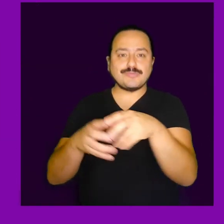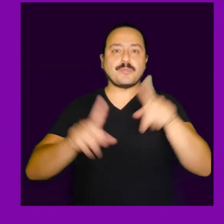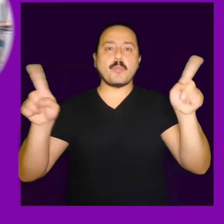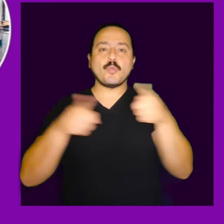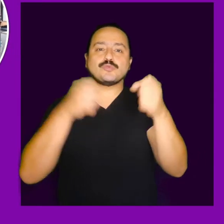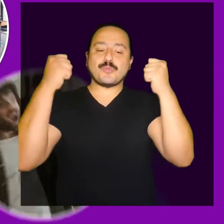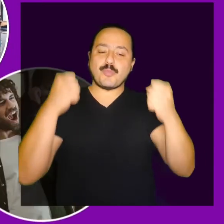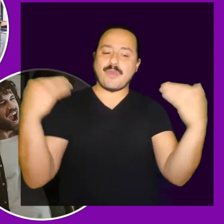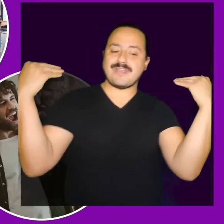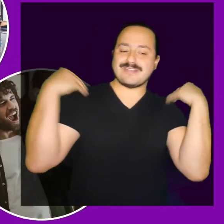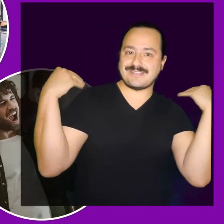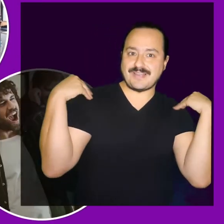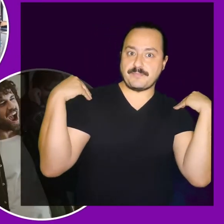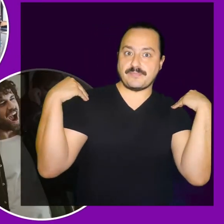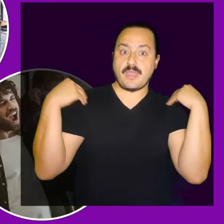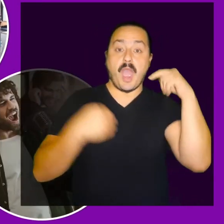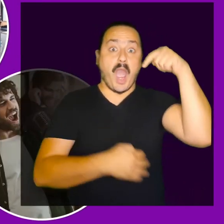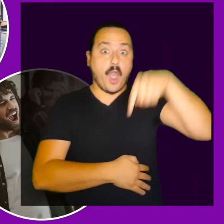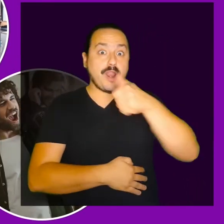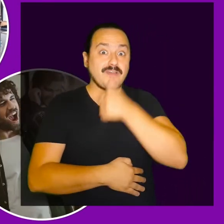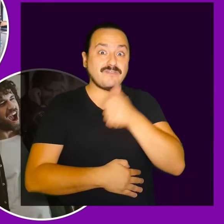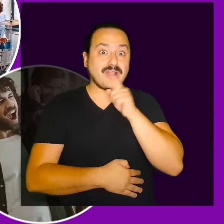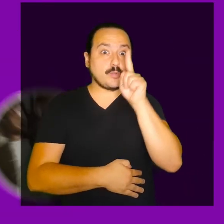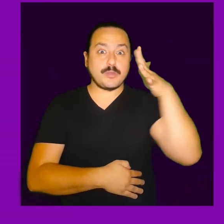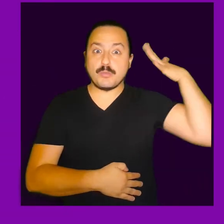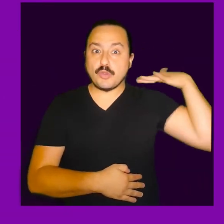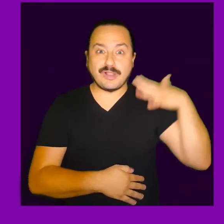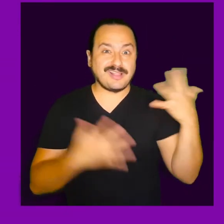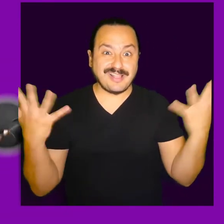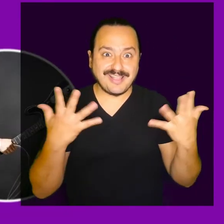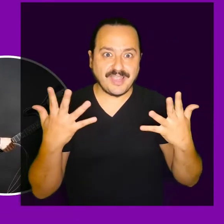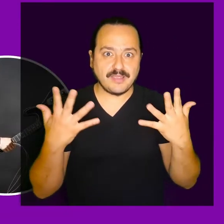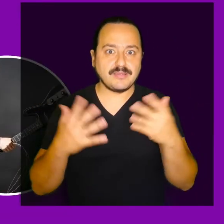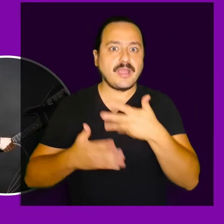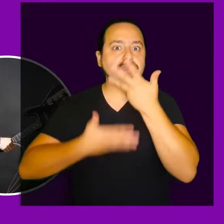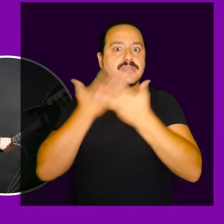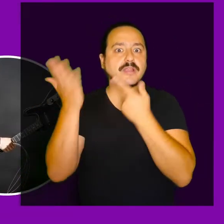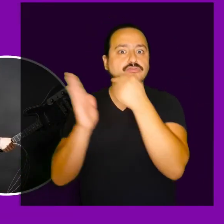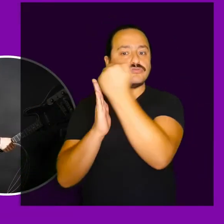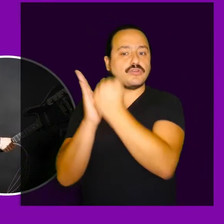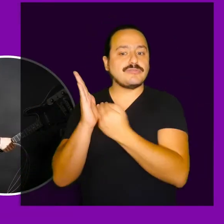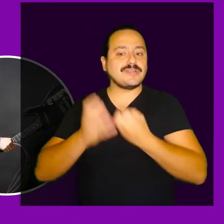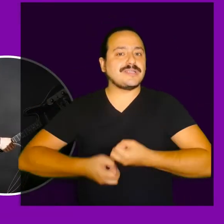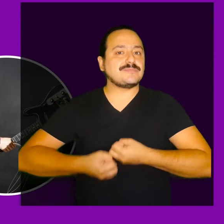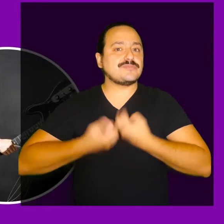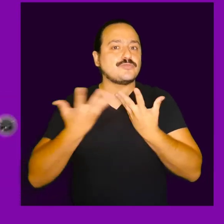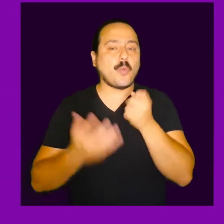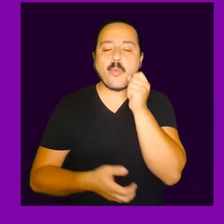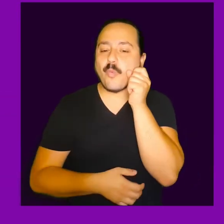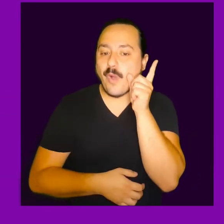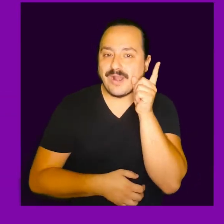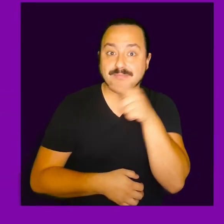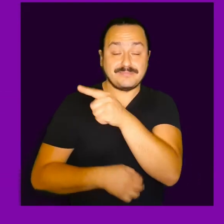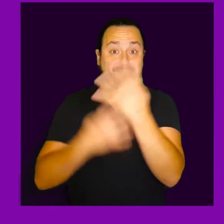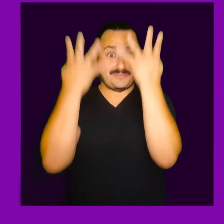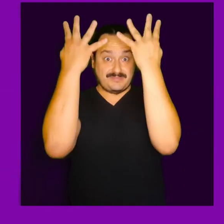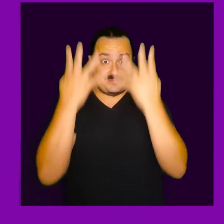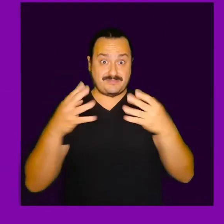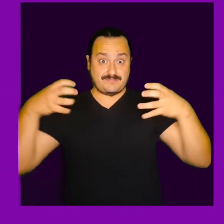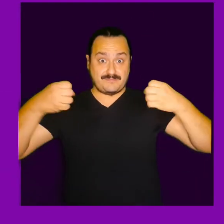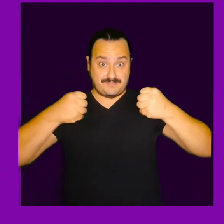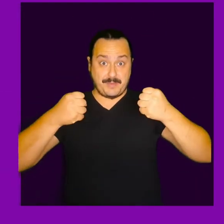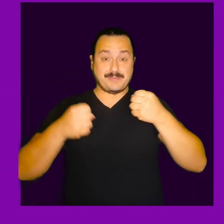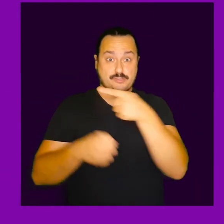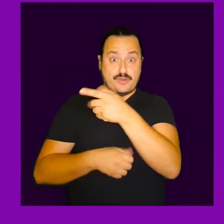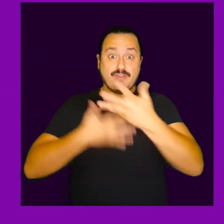trabajados y ensayados con otros músicos, lo que queda es entender la expresividad que tiene la canción. Los prisioneros son